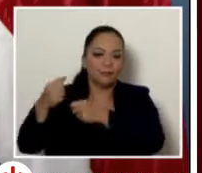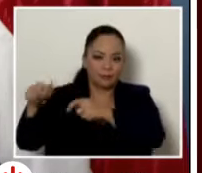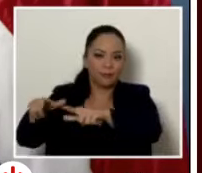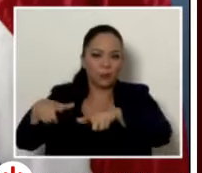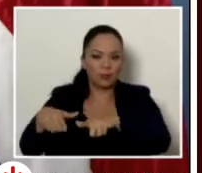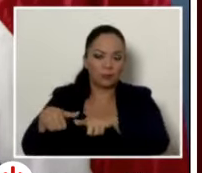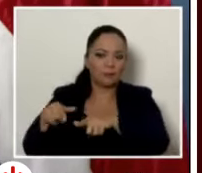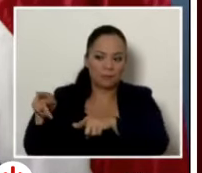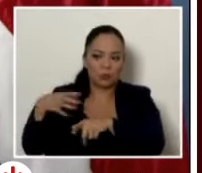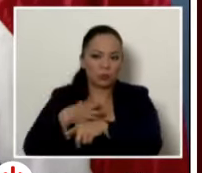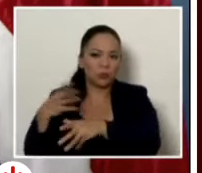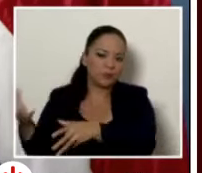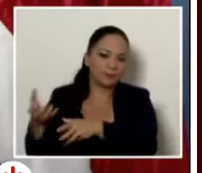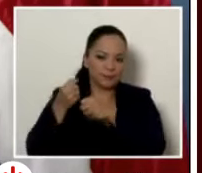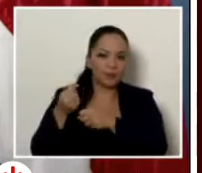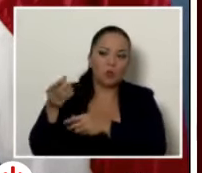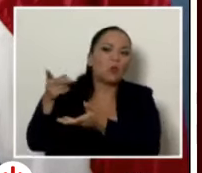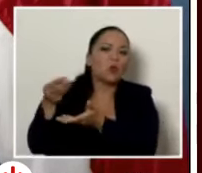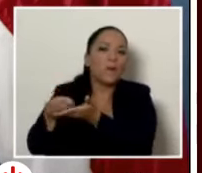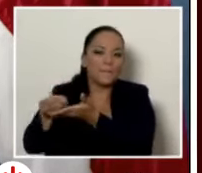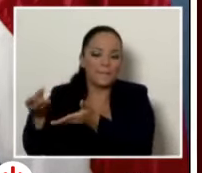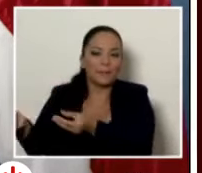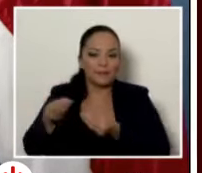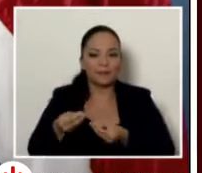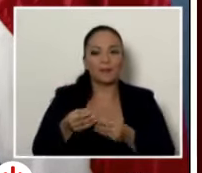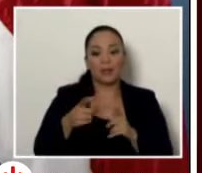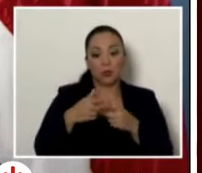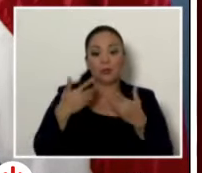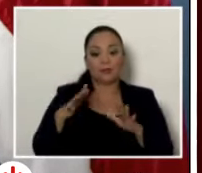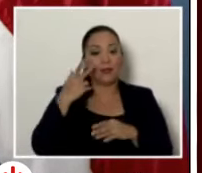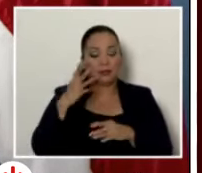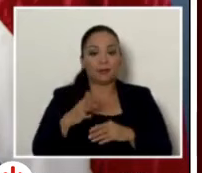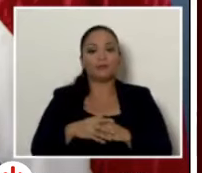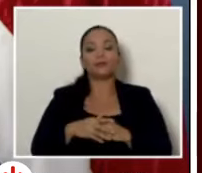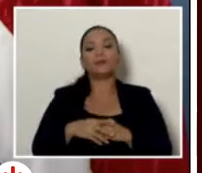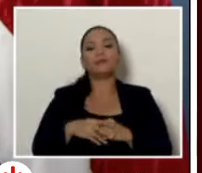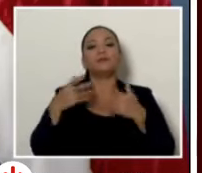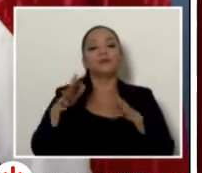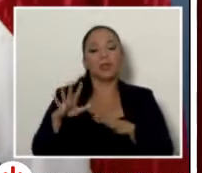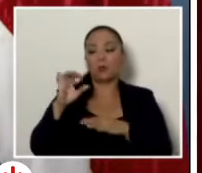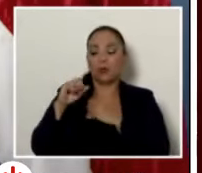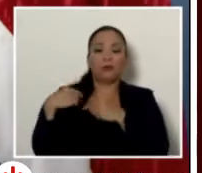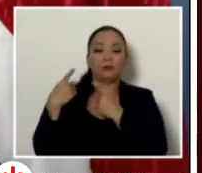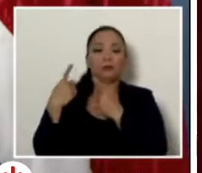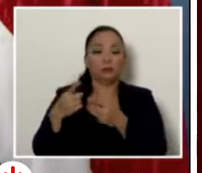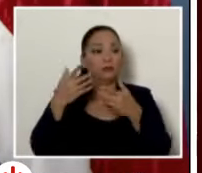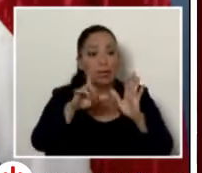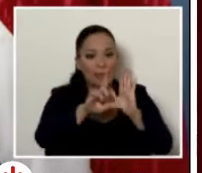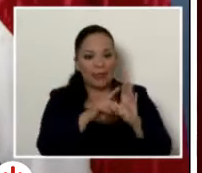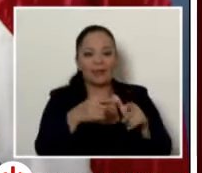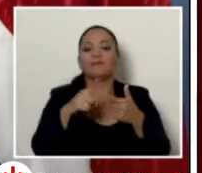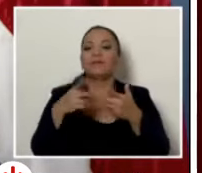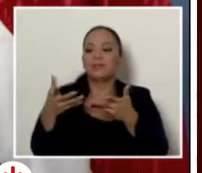después de 50 años haber pasado la ley tener el presupuesto continuar con las expropiaciones y ahora lo voy decir al ministro porque